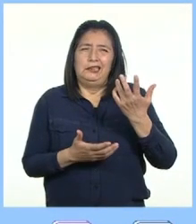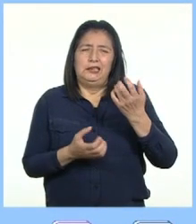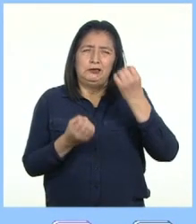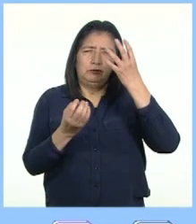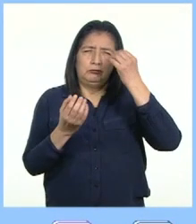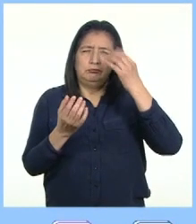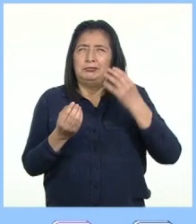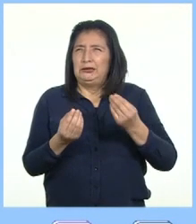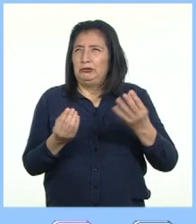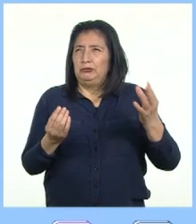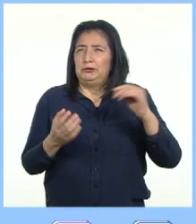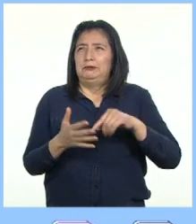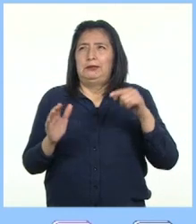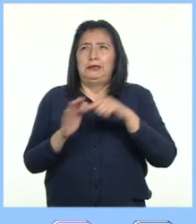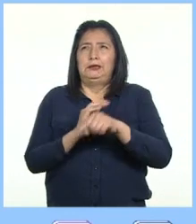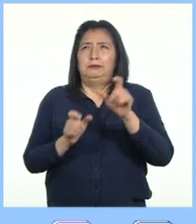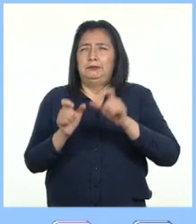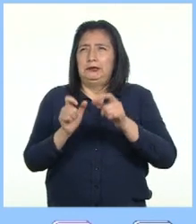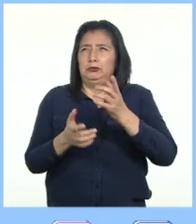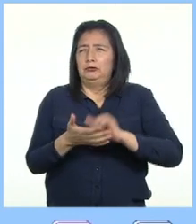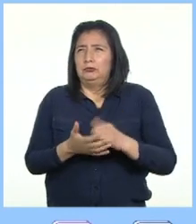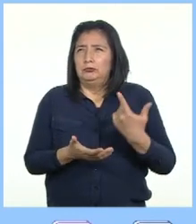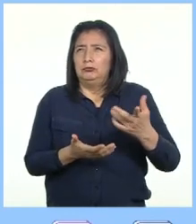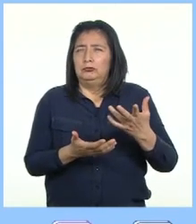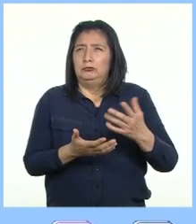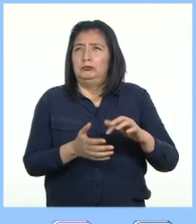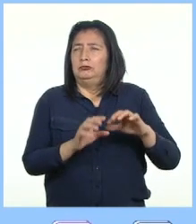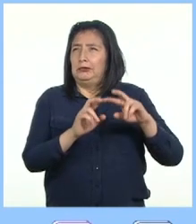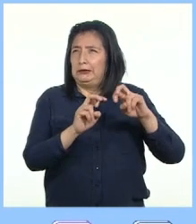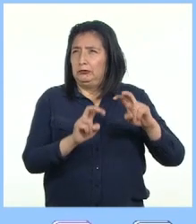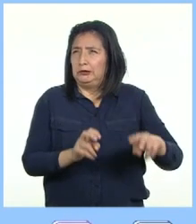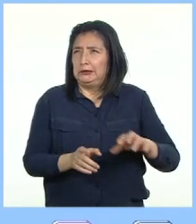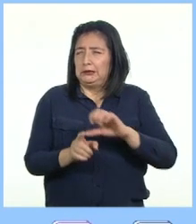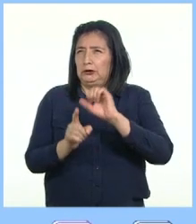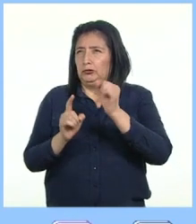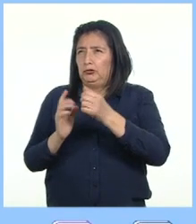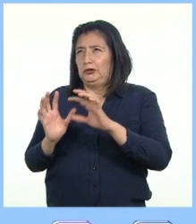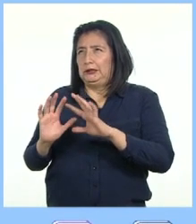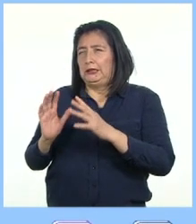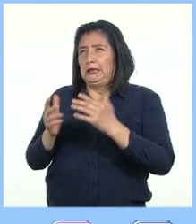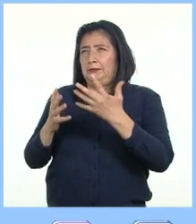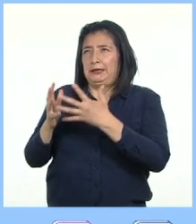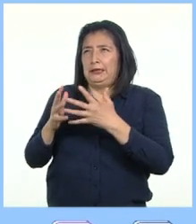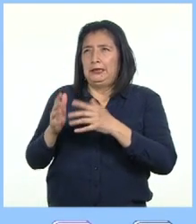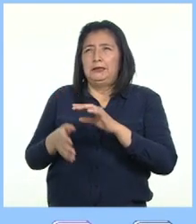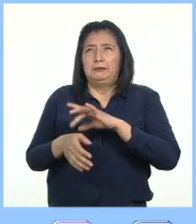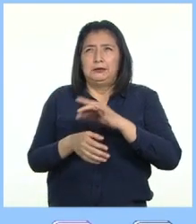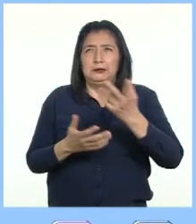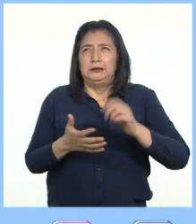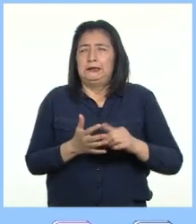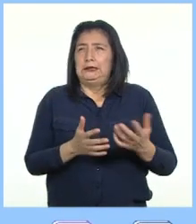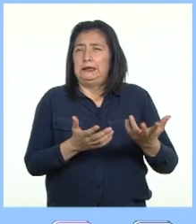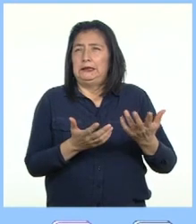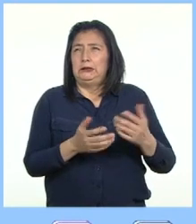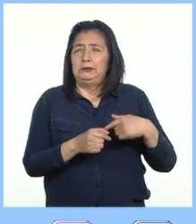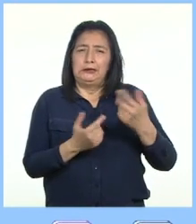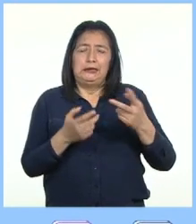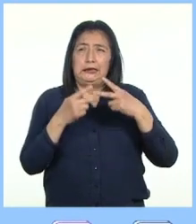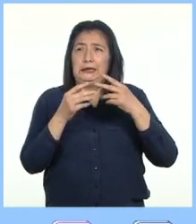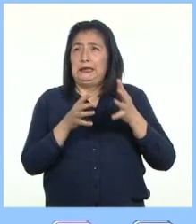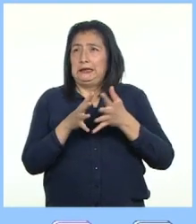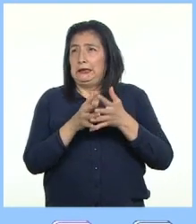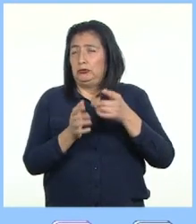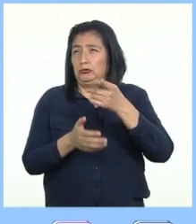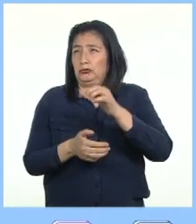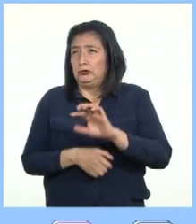Un estudio de la Sociedad Americana de Medicina e Higiene Tropical Con sede en Estados Unidos Identificó al